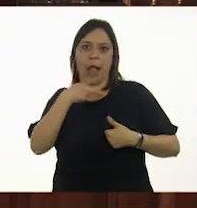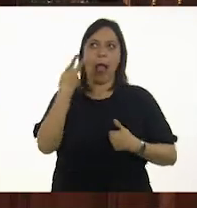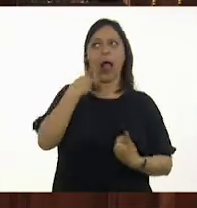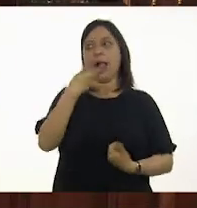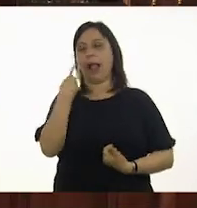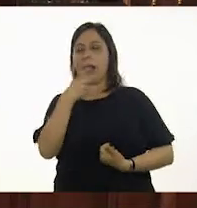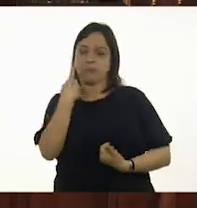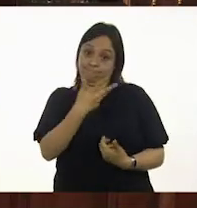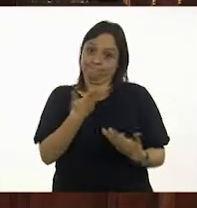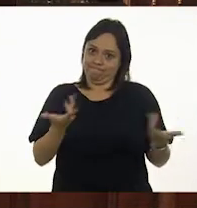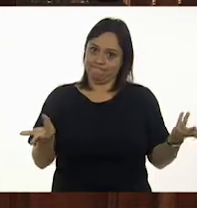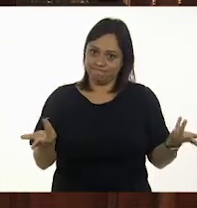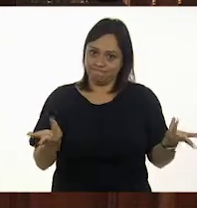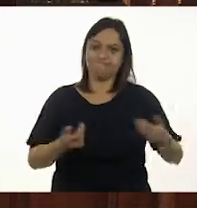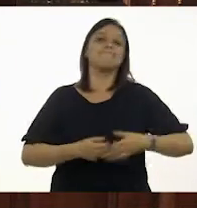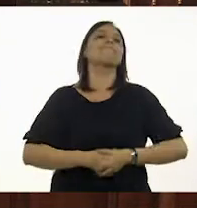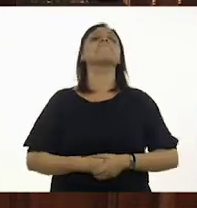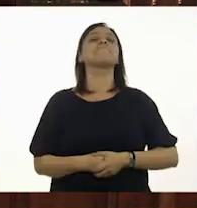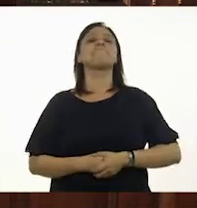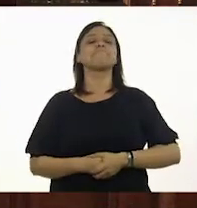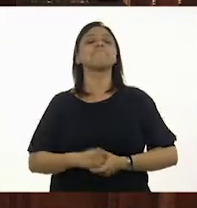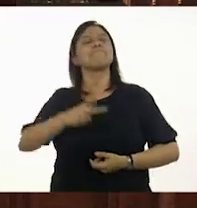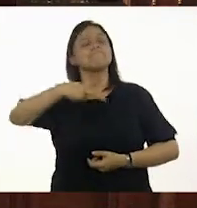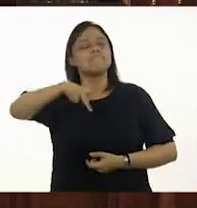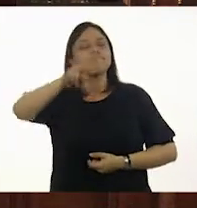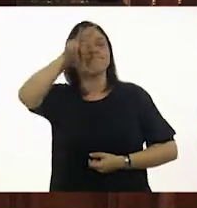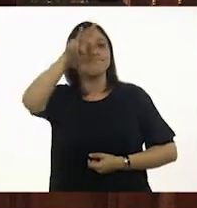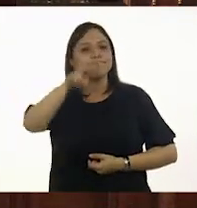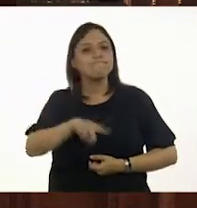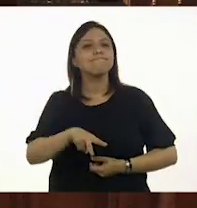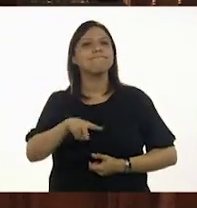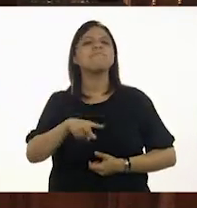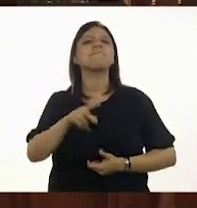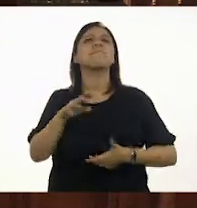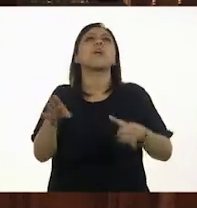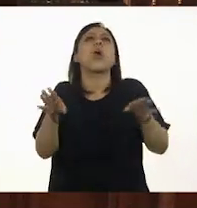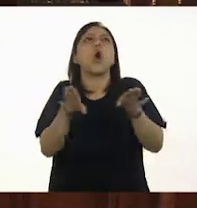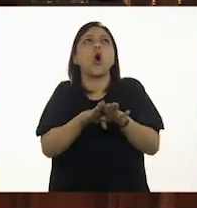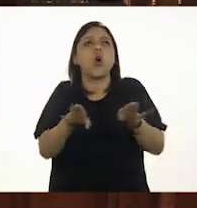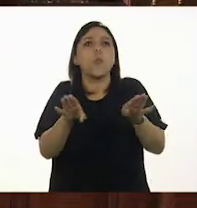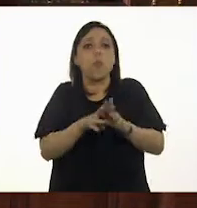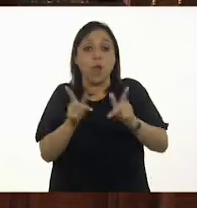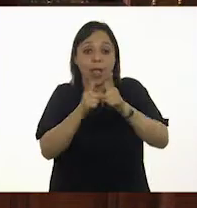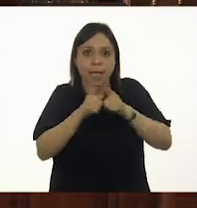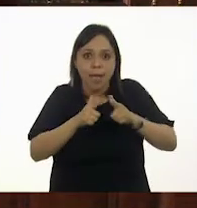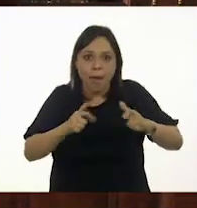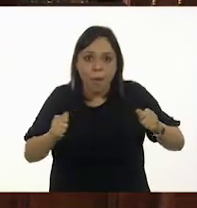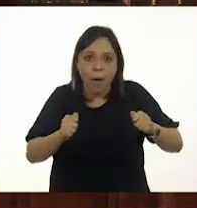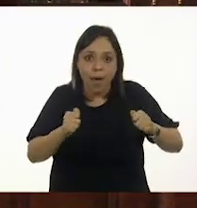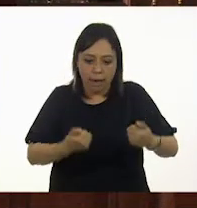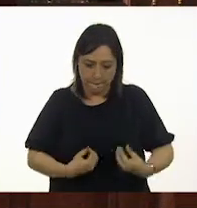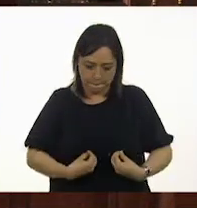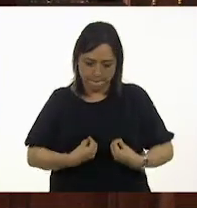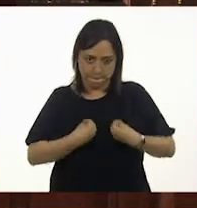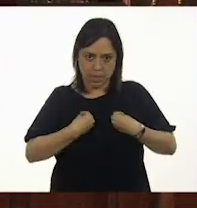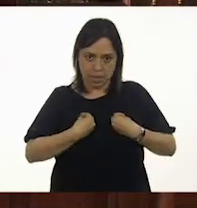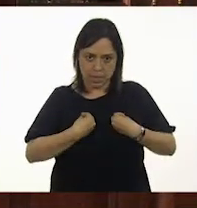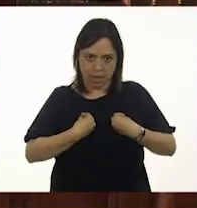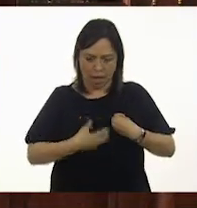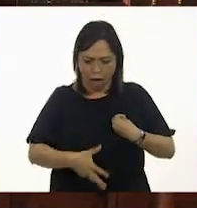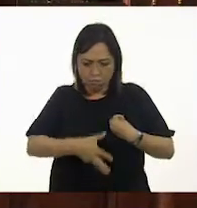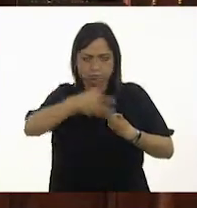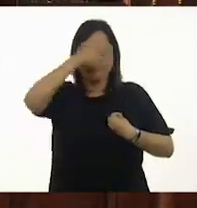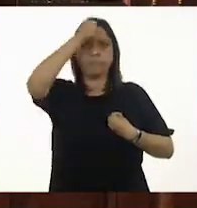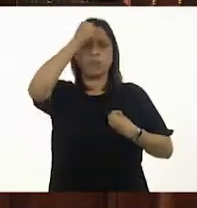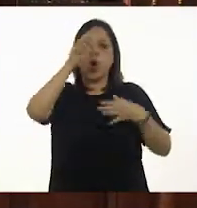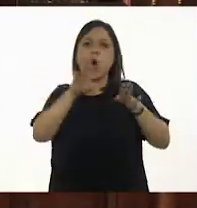básicamente hay que hablar de cómo entra el lenguaje a nuestras vidas. Déjenme decirles